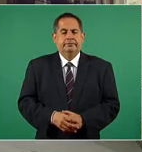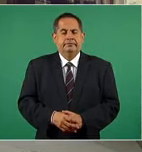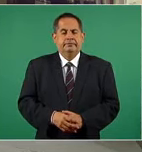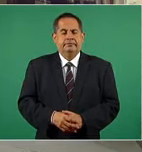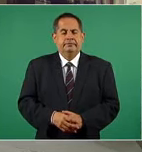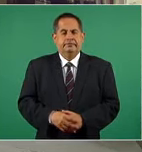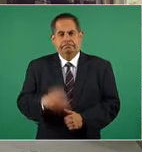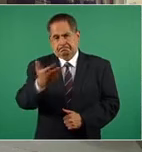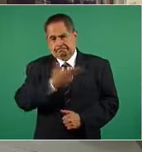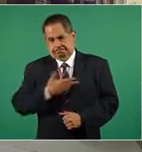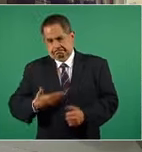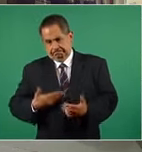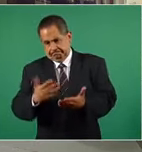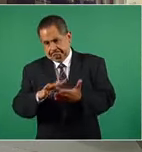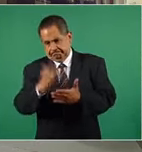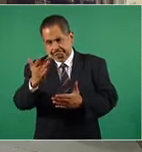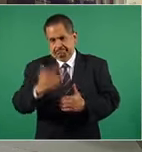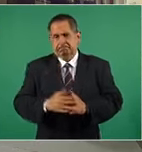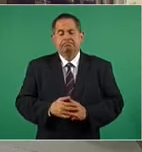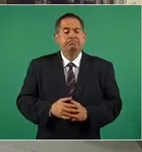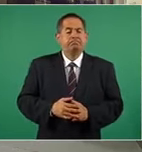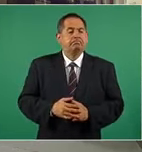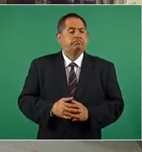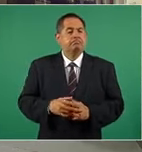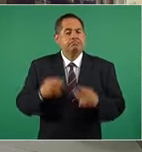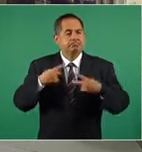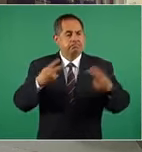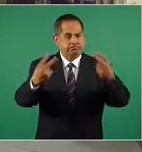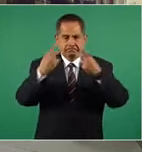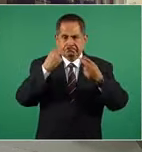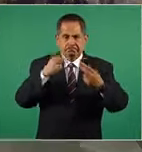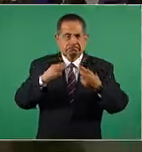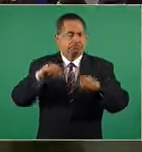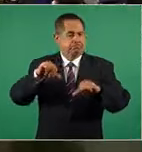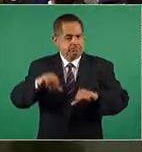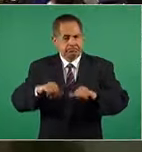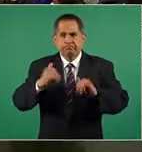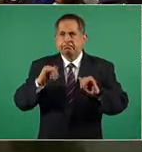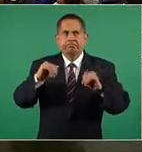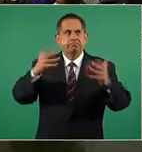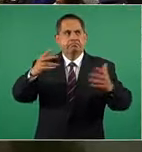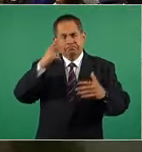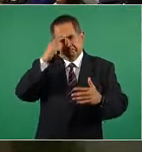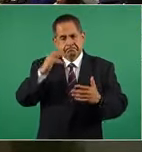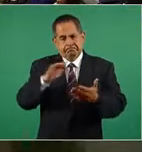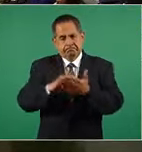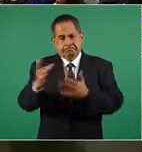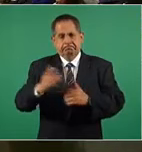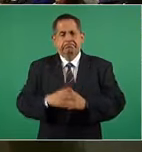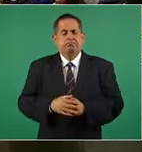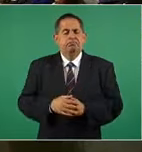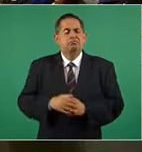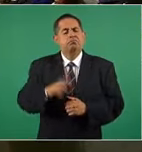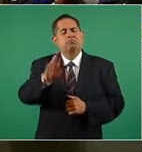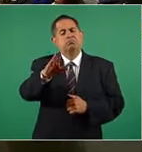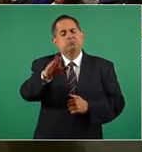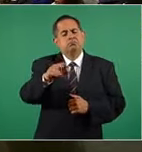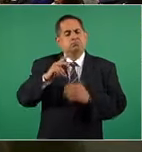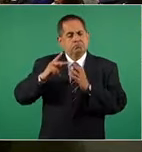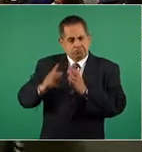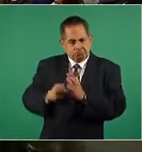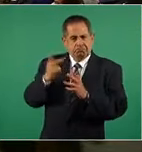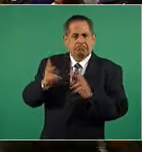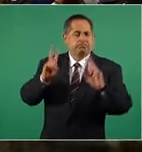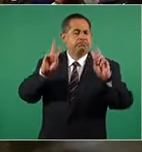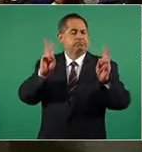Gracias, presidente, gracias a la gente que lo ve, le escucha dentro y fuera de México. Presidente, yo le voy a retomar el tema de